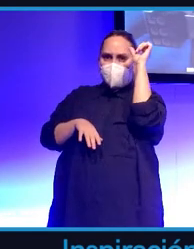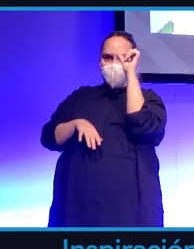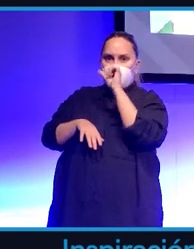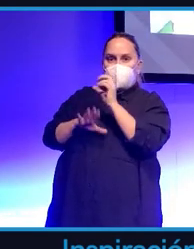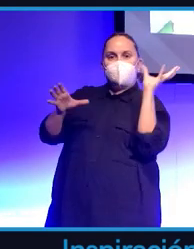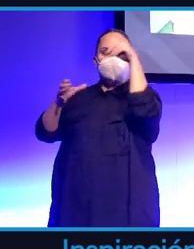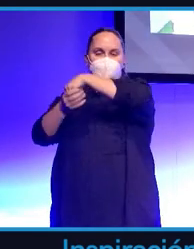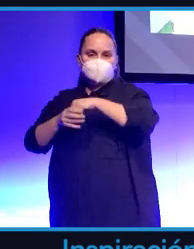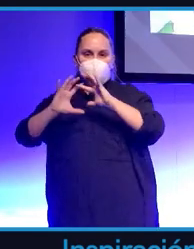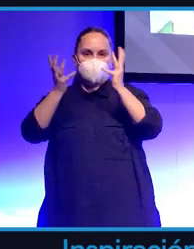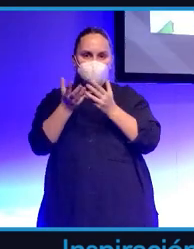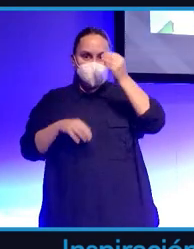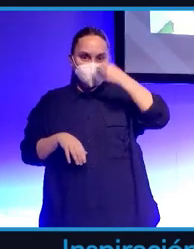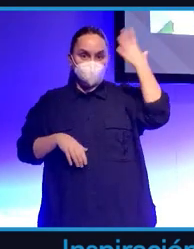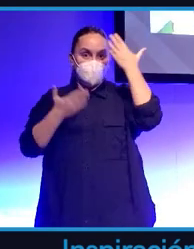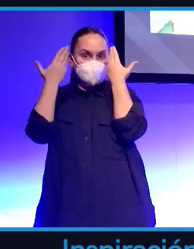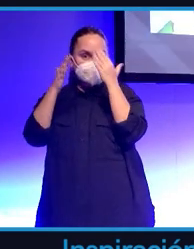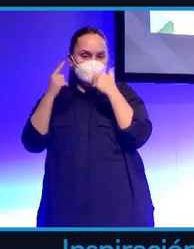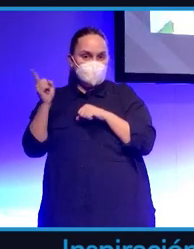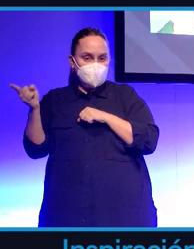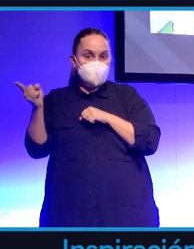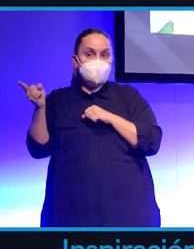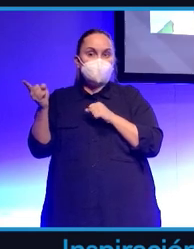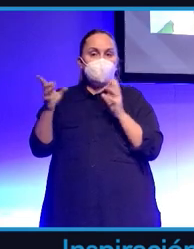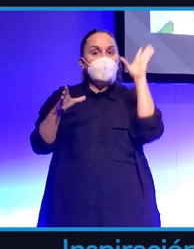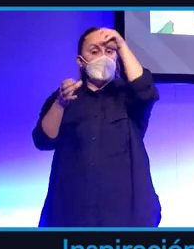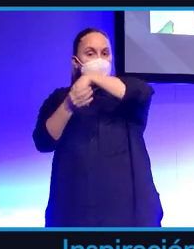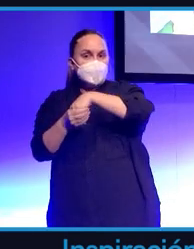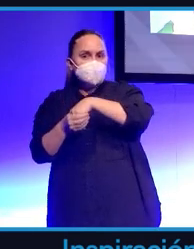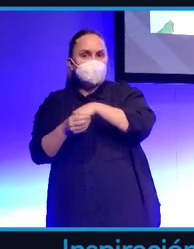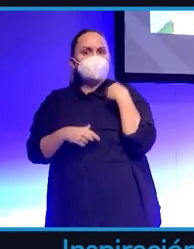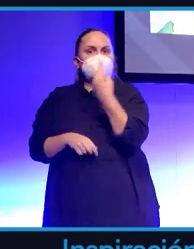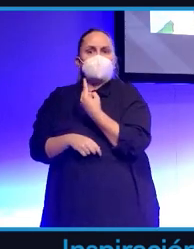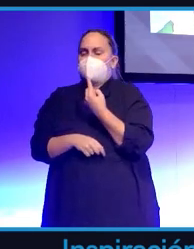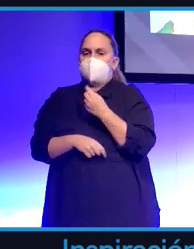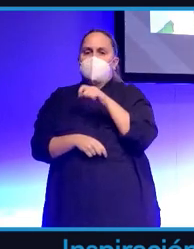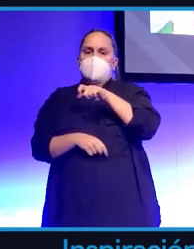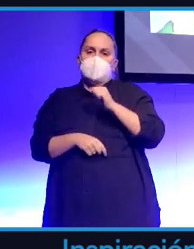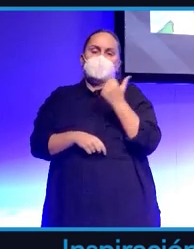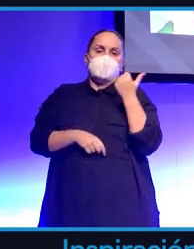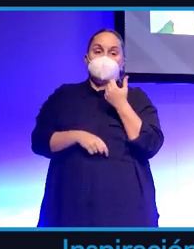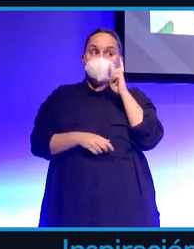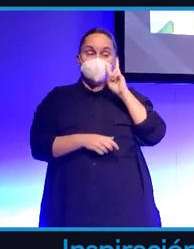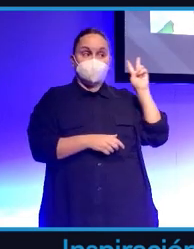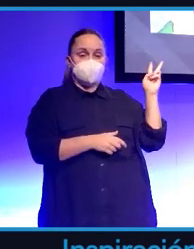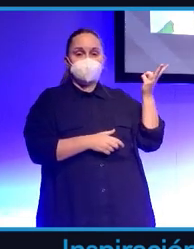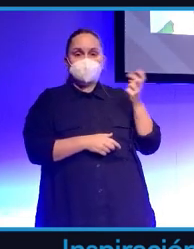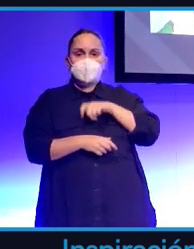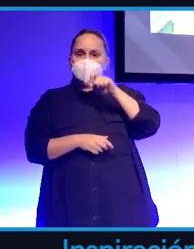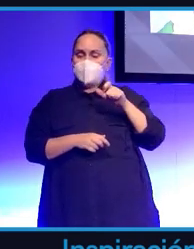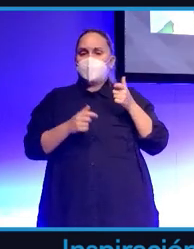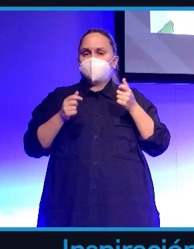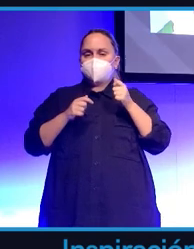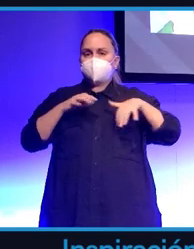metaverso y dentro del metaverso no solo aislados sino con gente social aquí veis por ejemplo pues un montón de gente